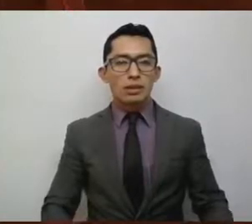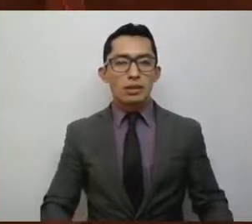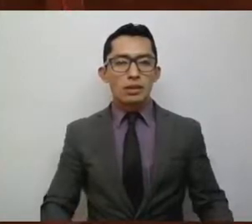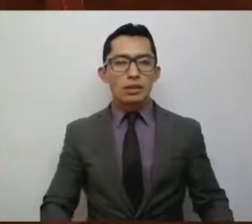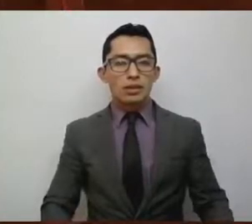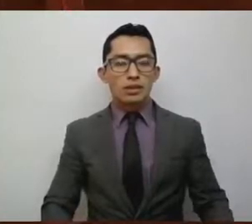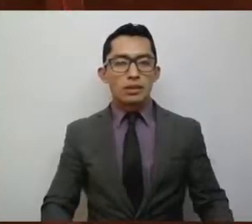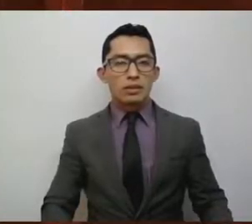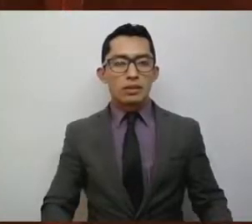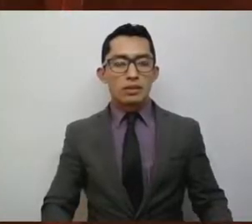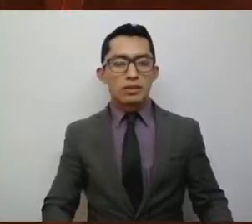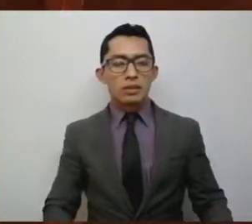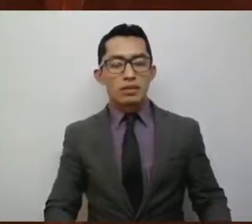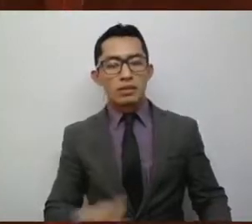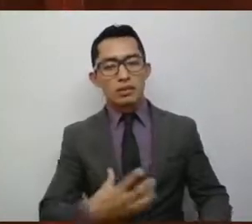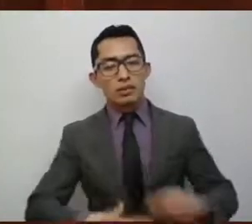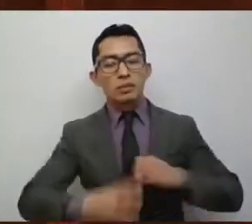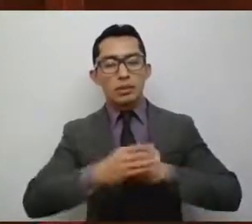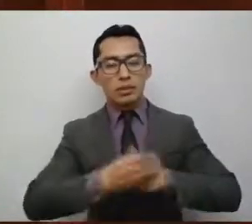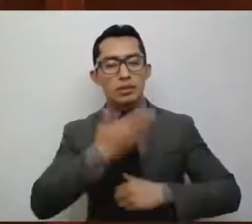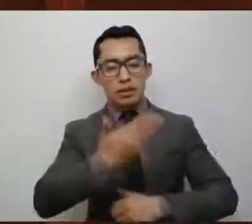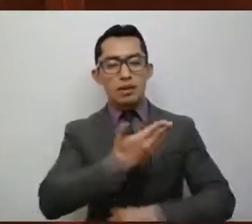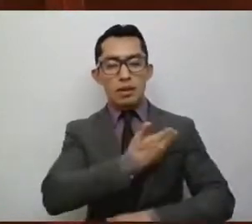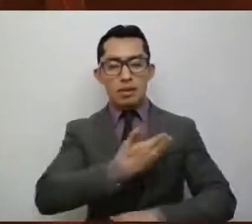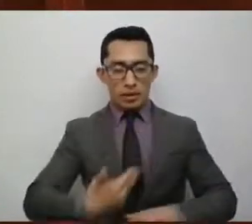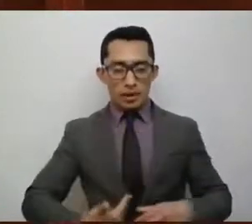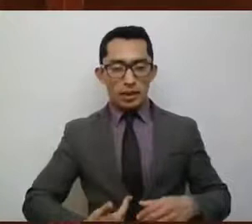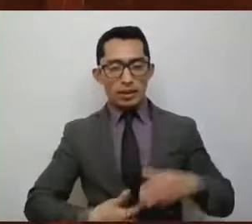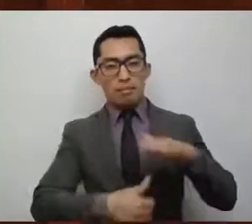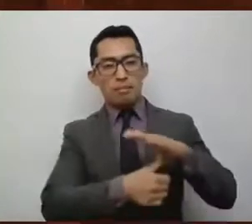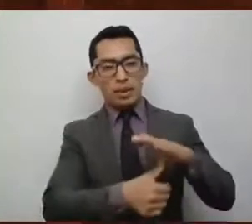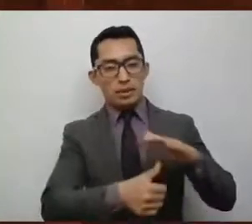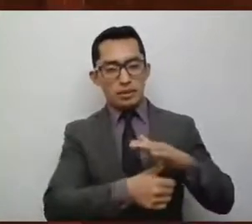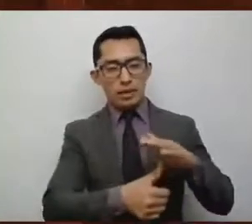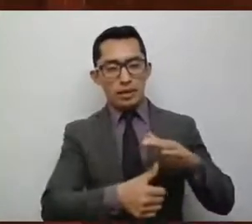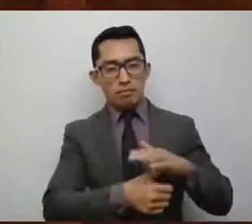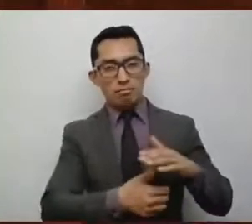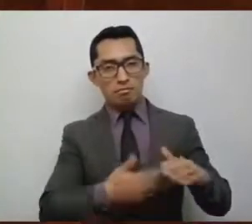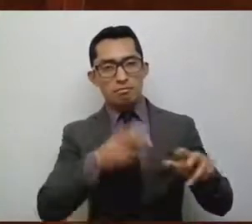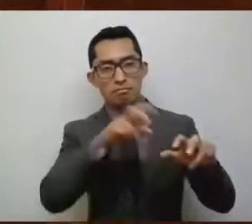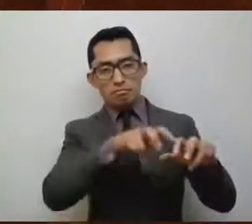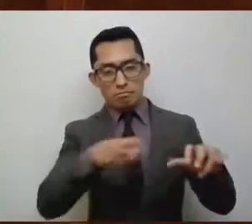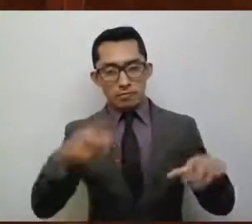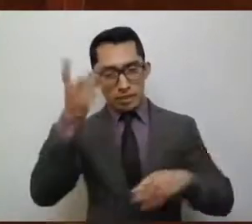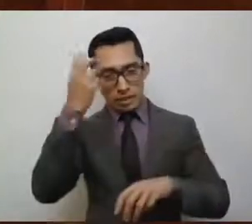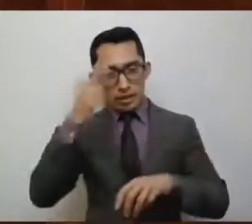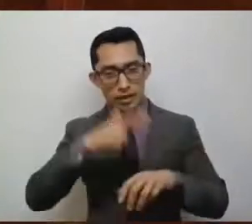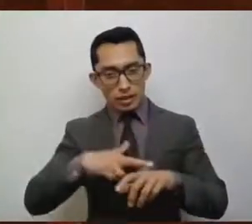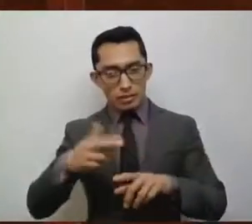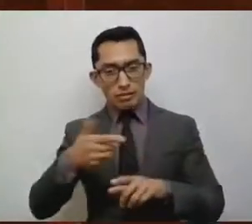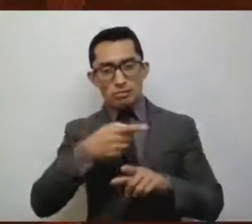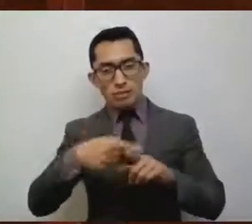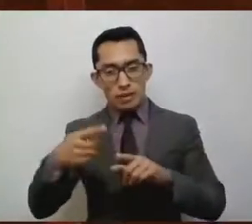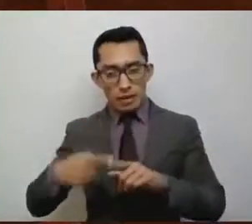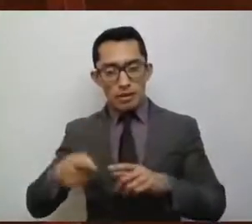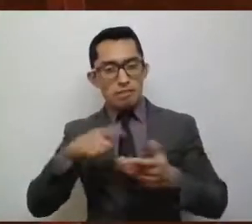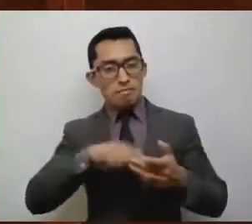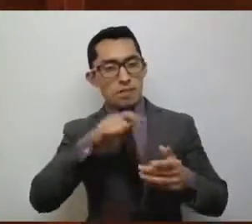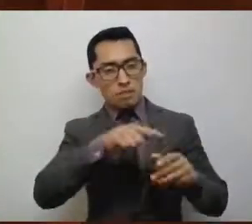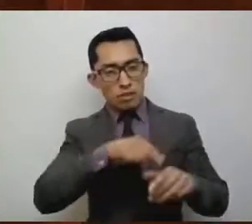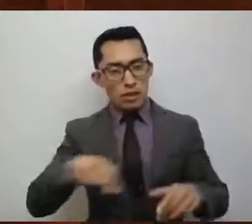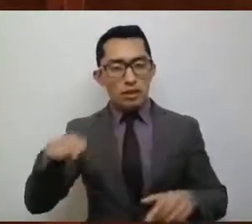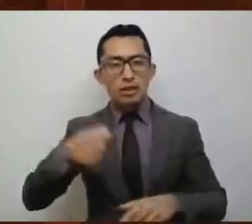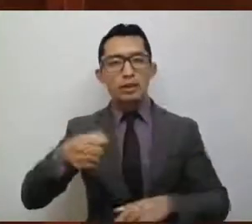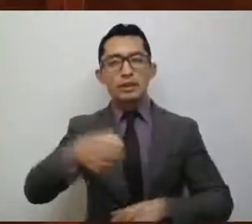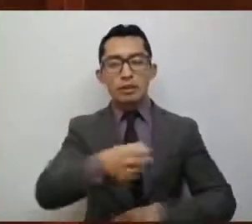Con la venia del presidente de la mesa directiva y de sus integrantes, saludo con